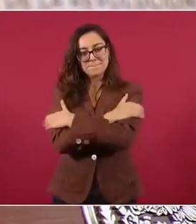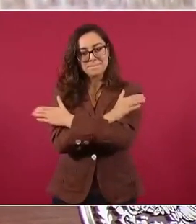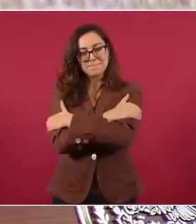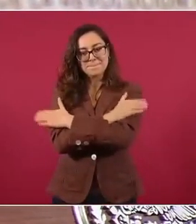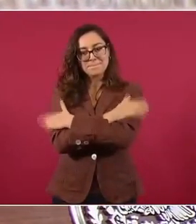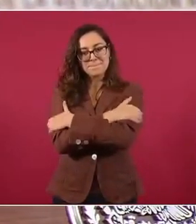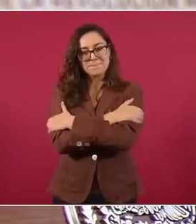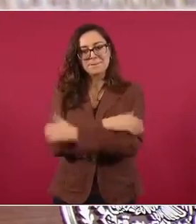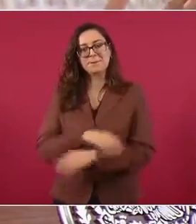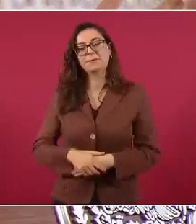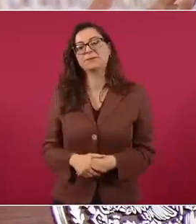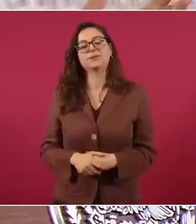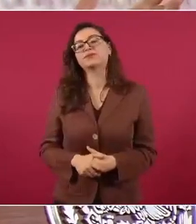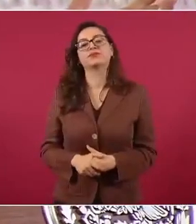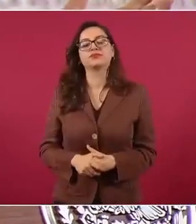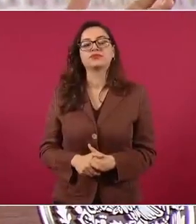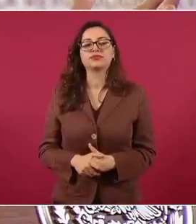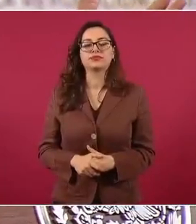Por último…